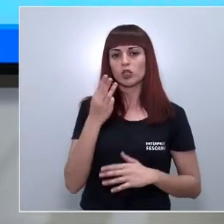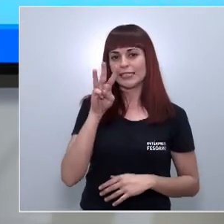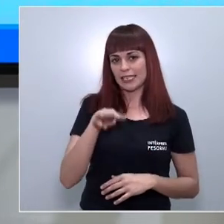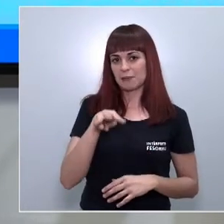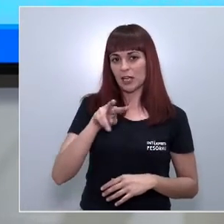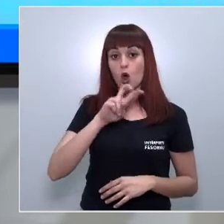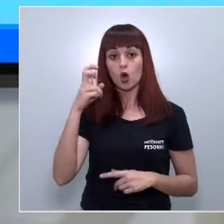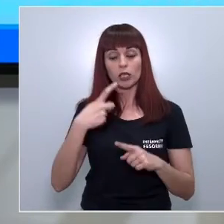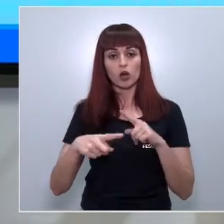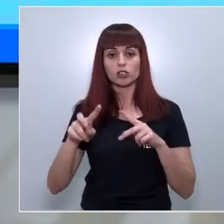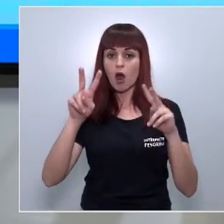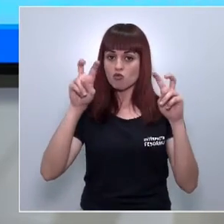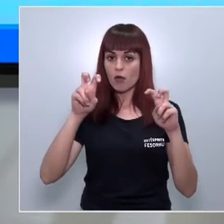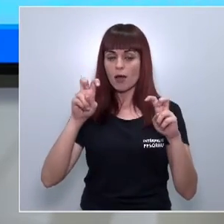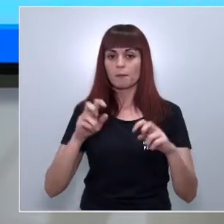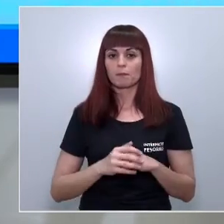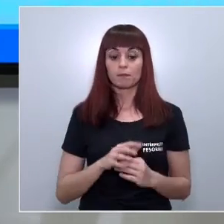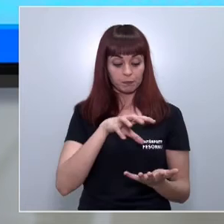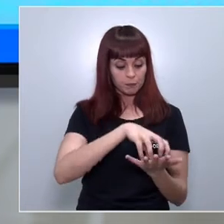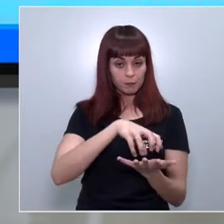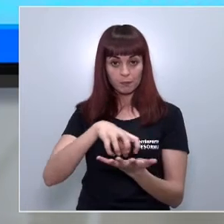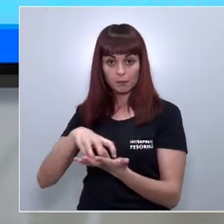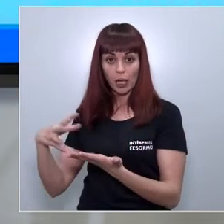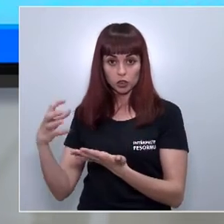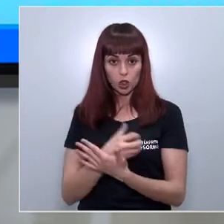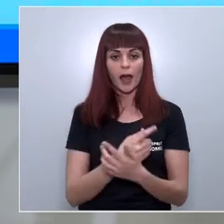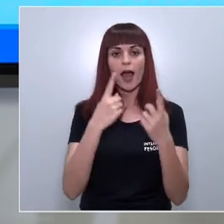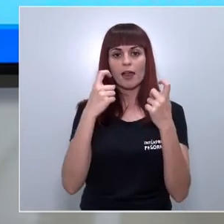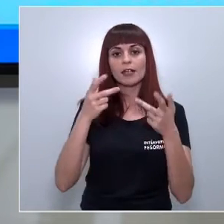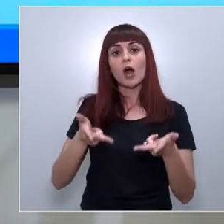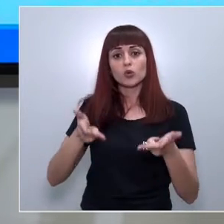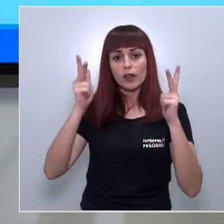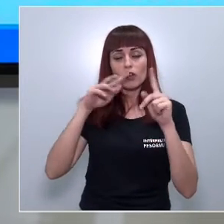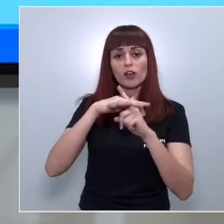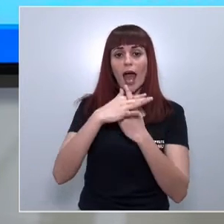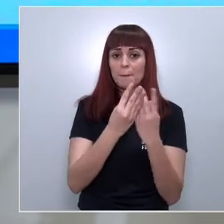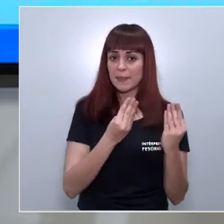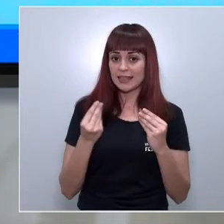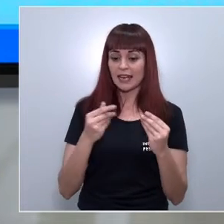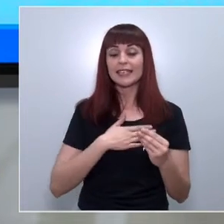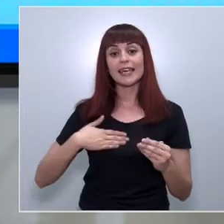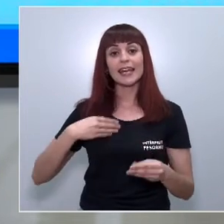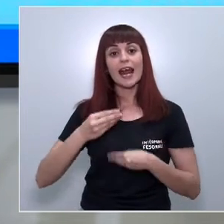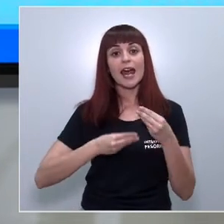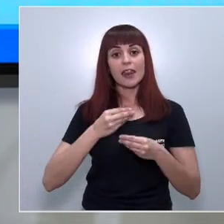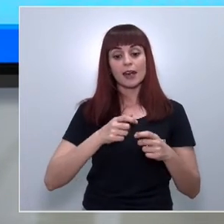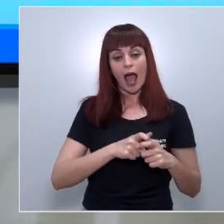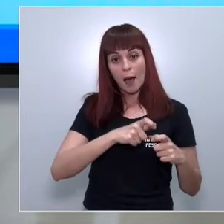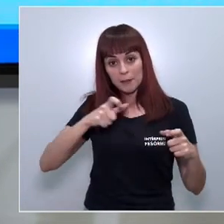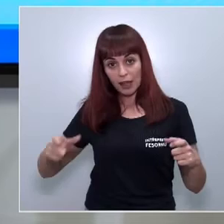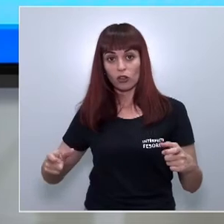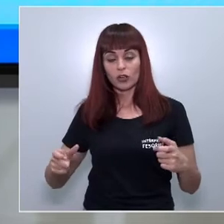es que todas las instalaciones que dispongan de autorización ambiental y que quieran llevar a cabo ampliaciones no